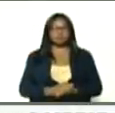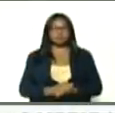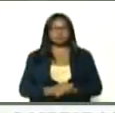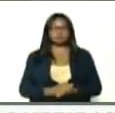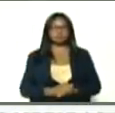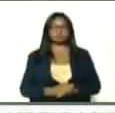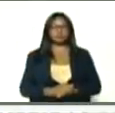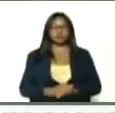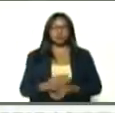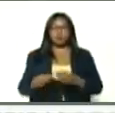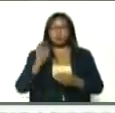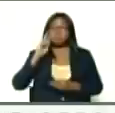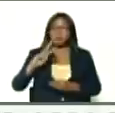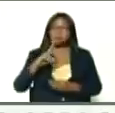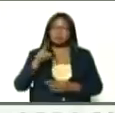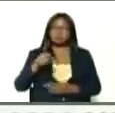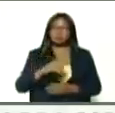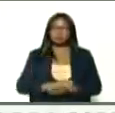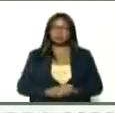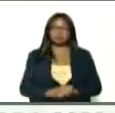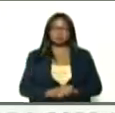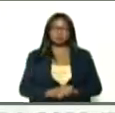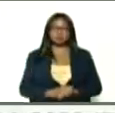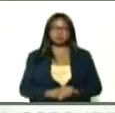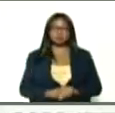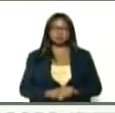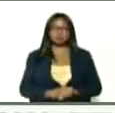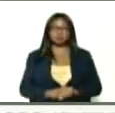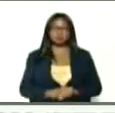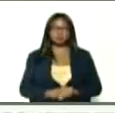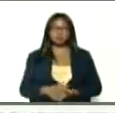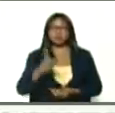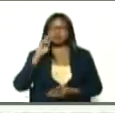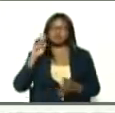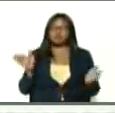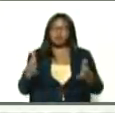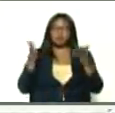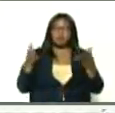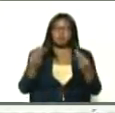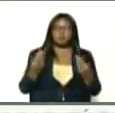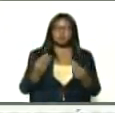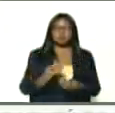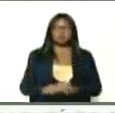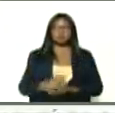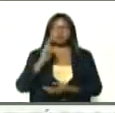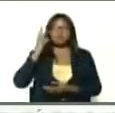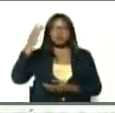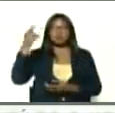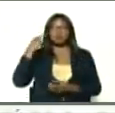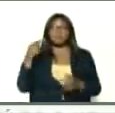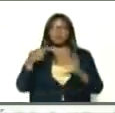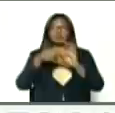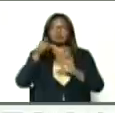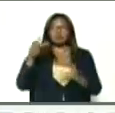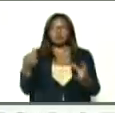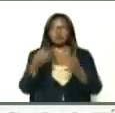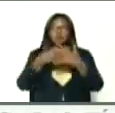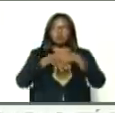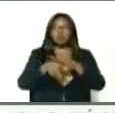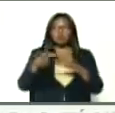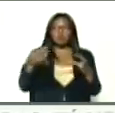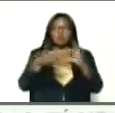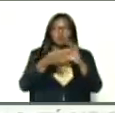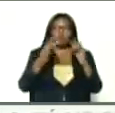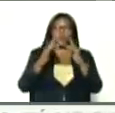¿cómo te quedó el ojo? ¿ah? esto es motivante, imagínense ustedes, articulando a toda esa gente, en una red,